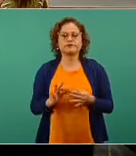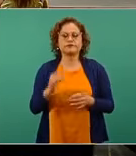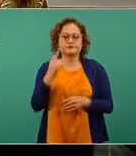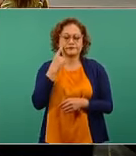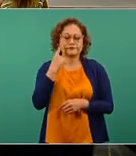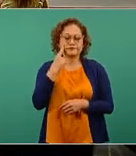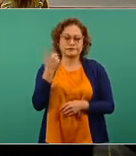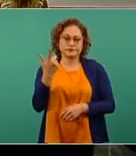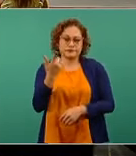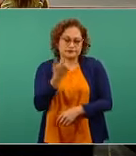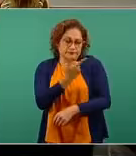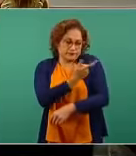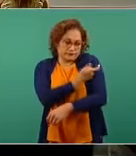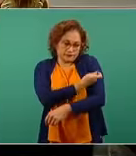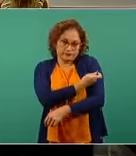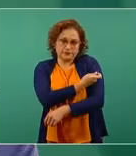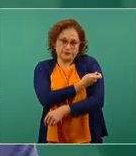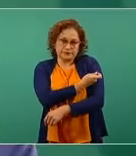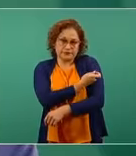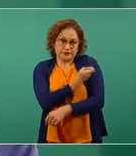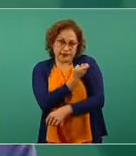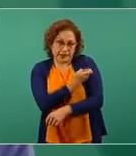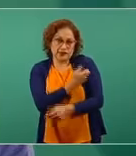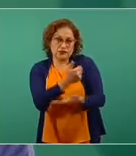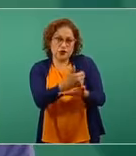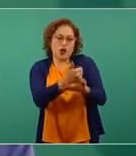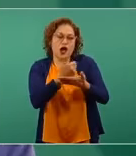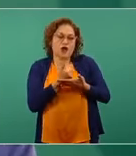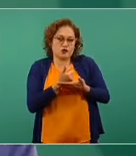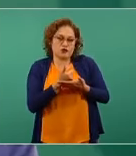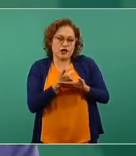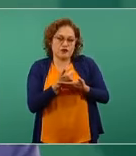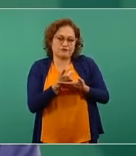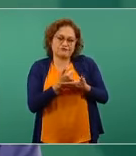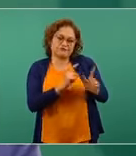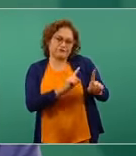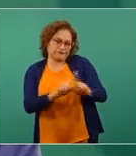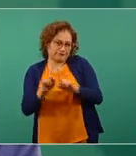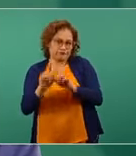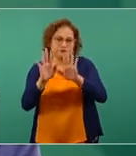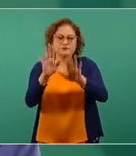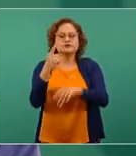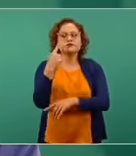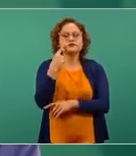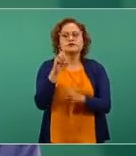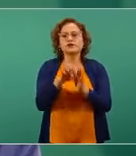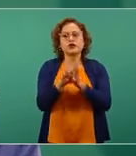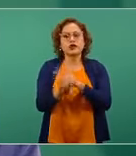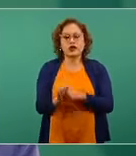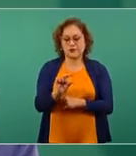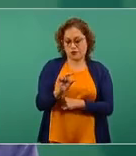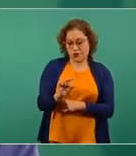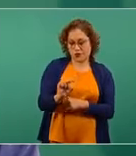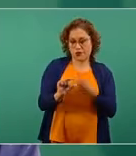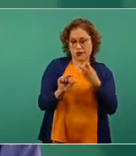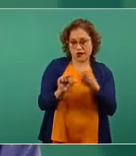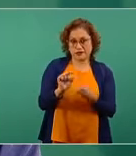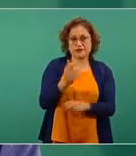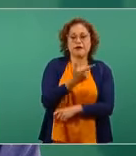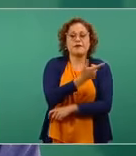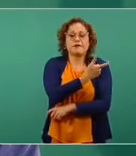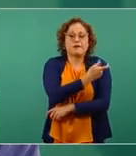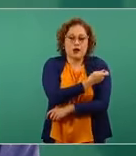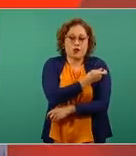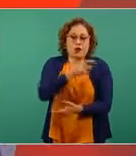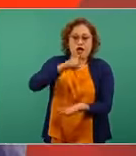vacunas pueden servir para múltiples propósitos. En general, una vacuna es un producto que hace